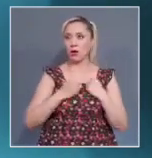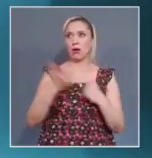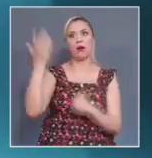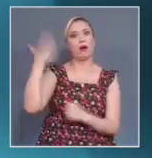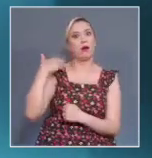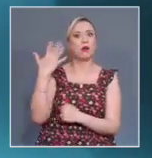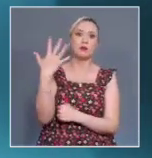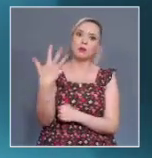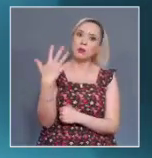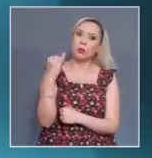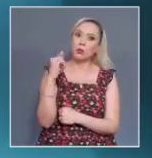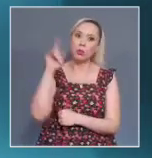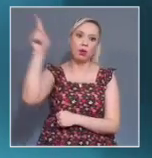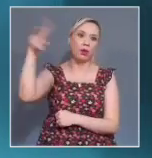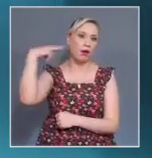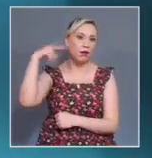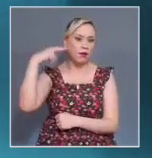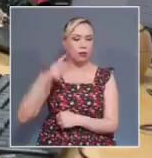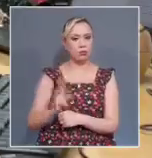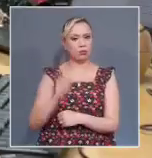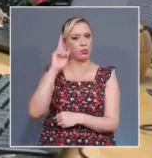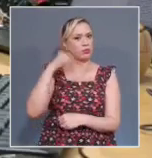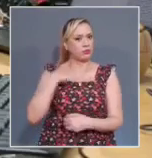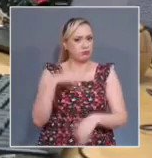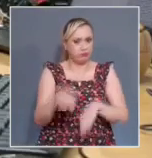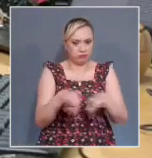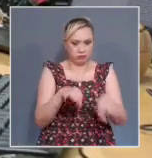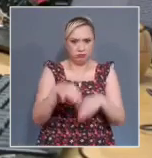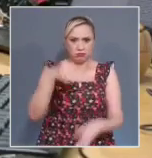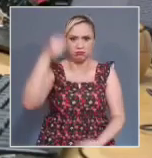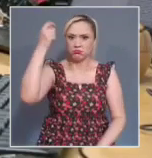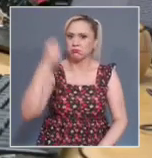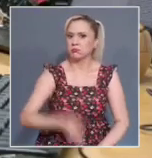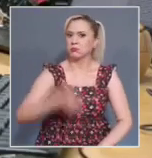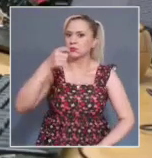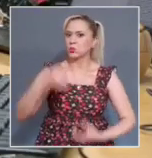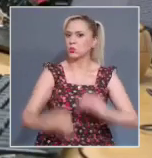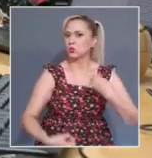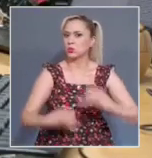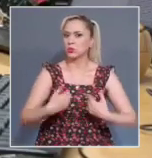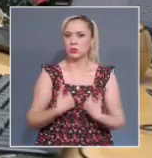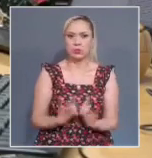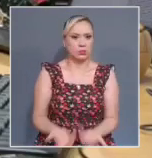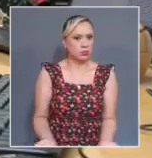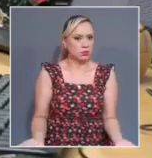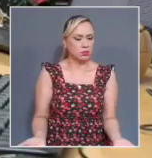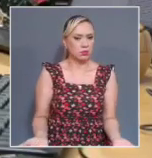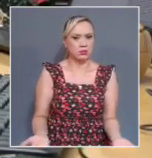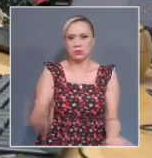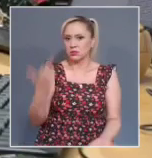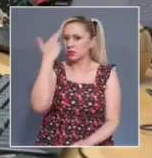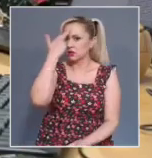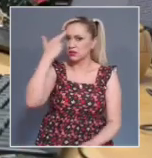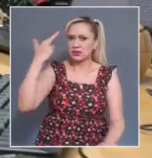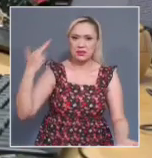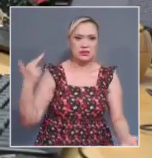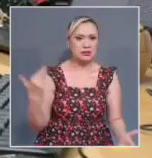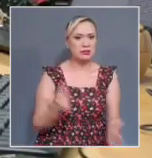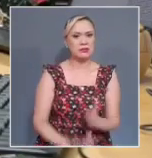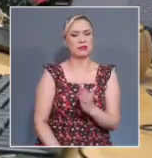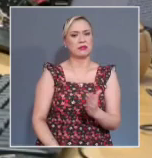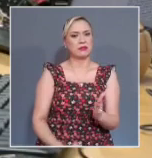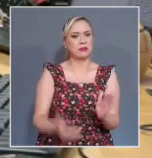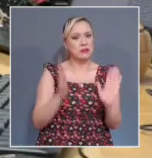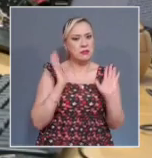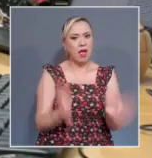por ejercer su labor jurisdiccional. La detención es muy grave porque es en violación a una suspensión que ella tenía